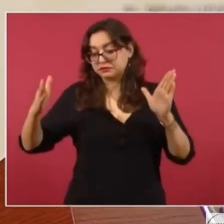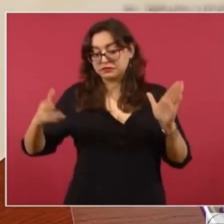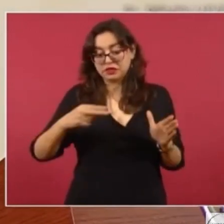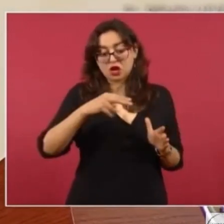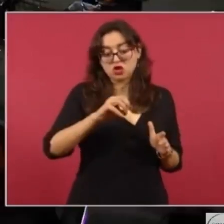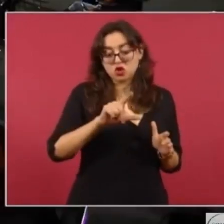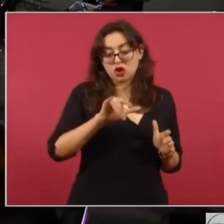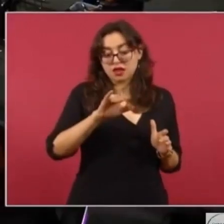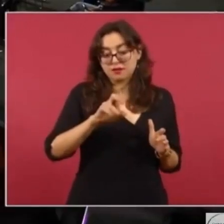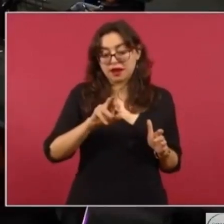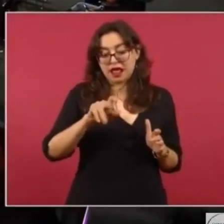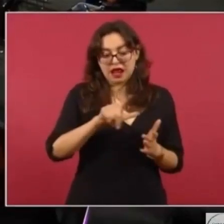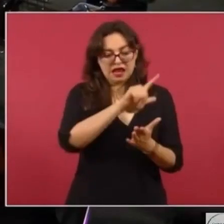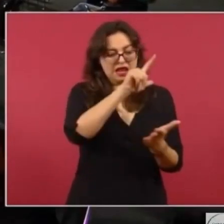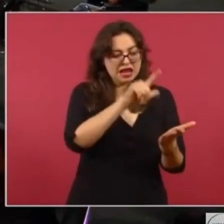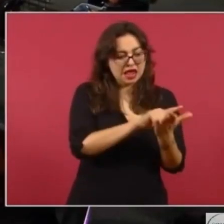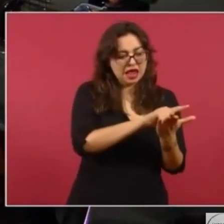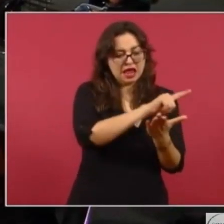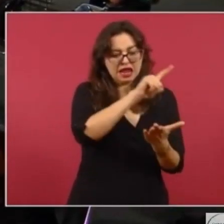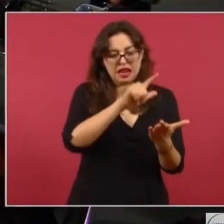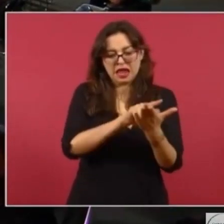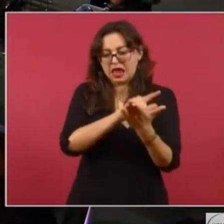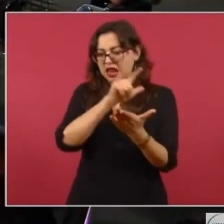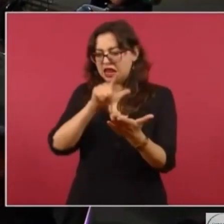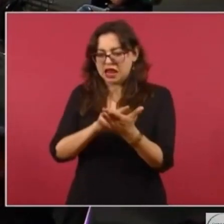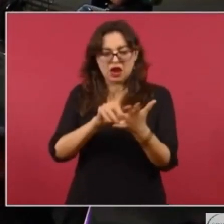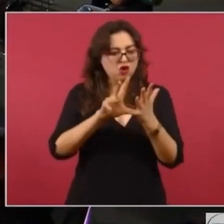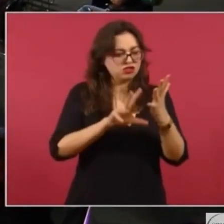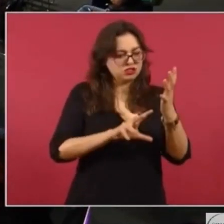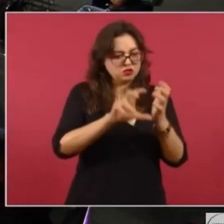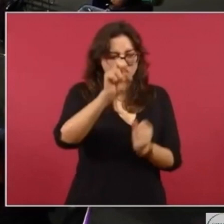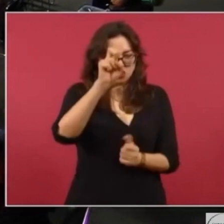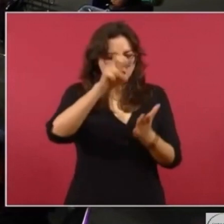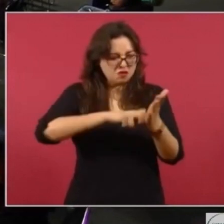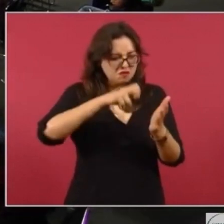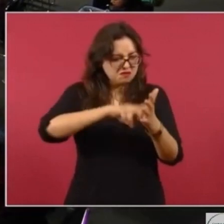neoliberal que modificaron toda la Constitución.